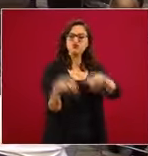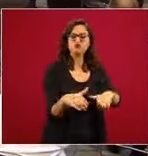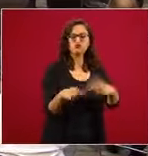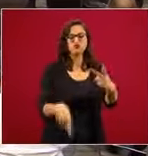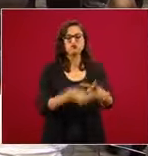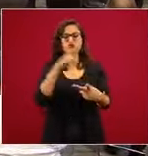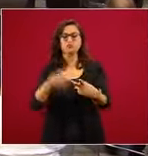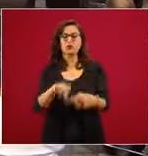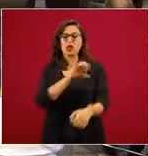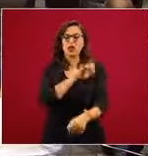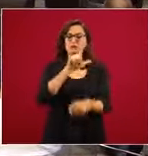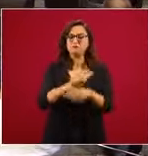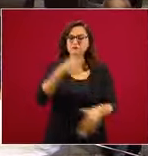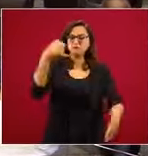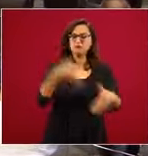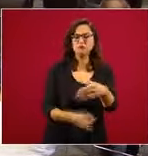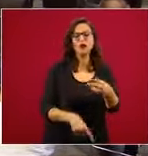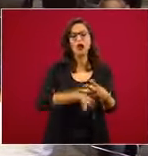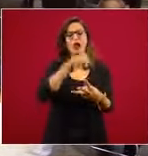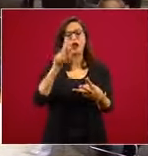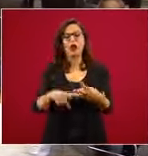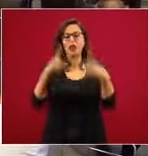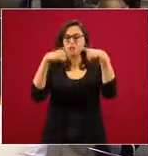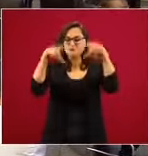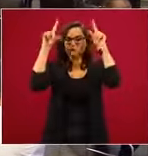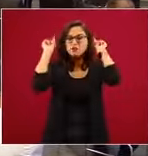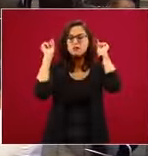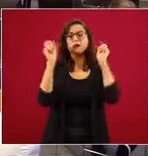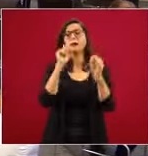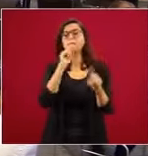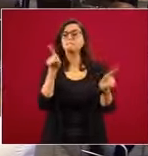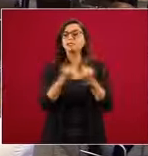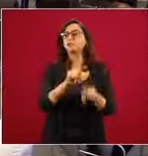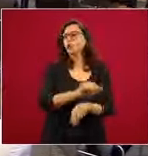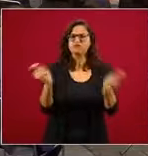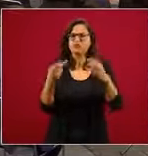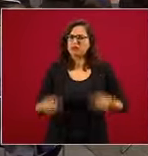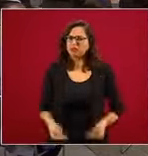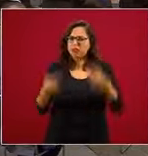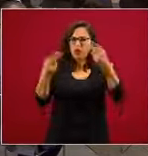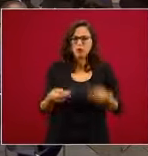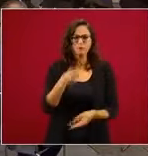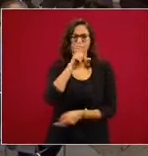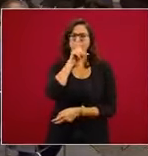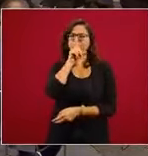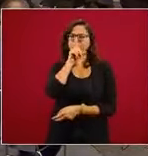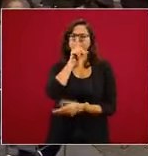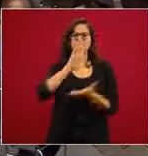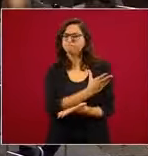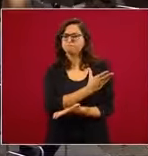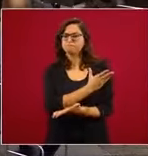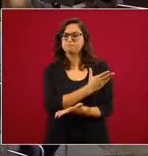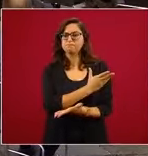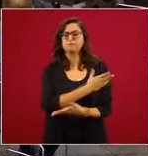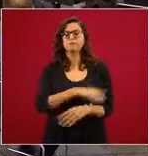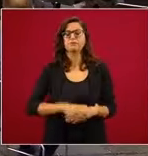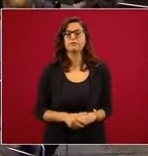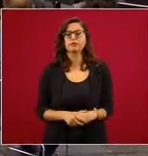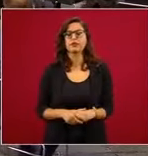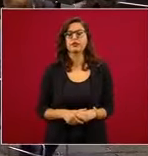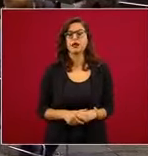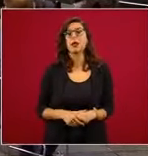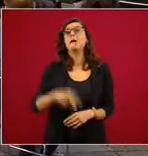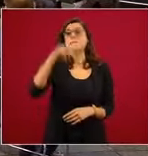especialistas, enfermeras y otros trabajadores de la salud. México participa en los